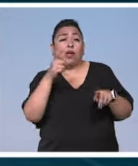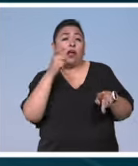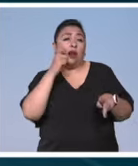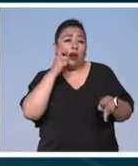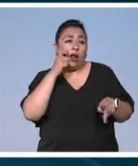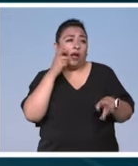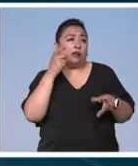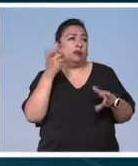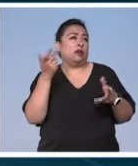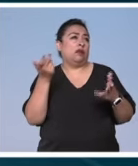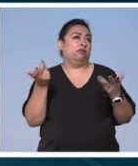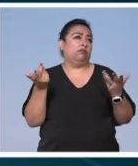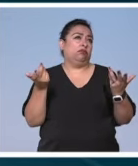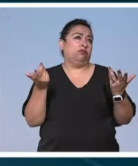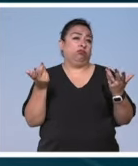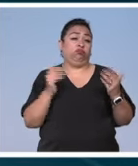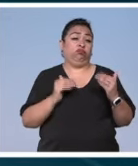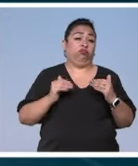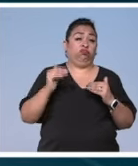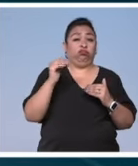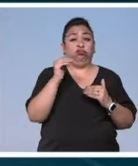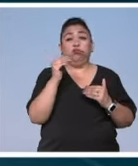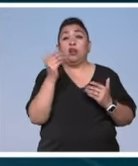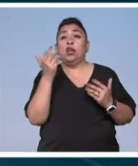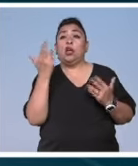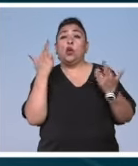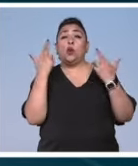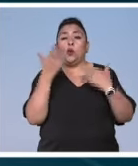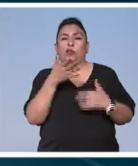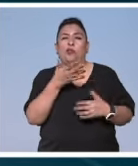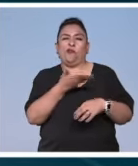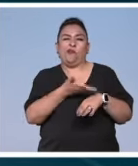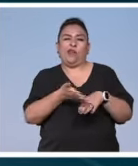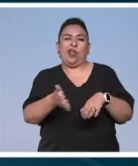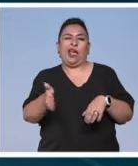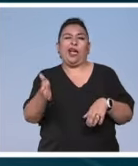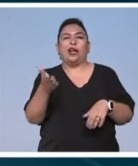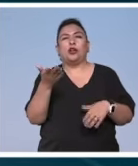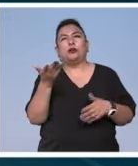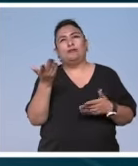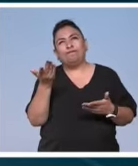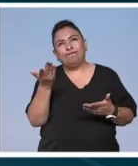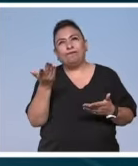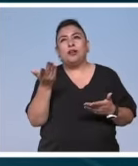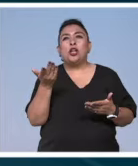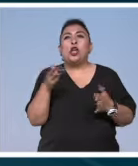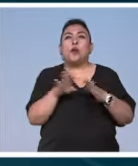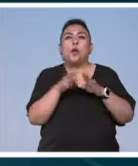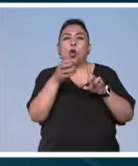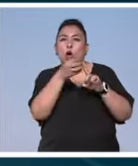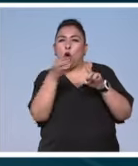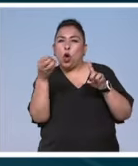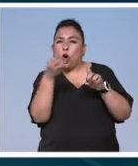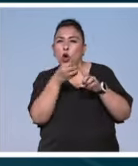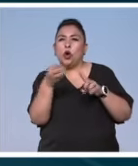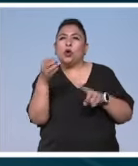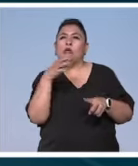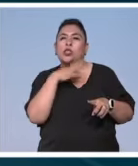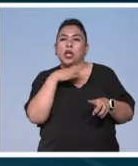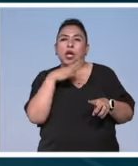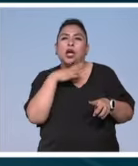raza con el ruido blanco como con estas estructuras que